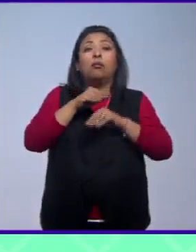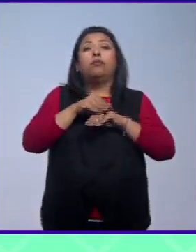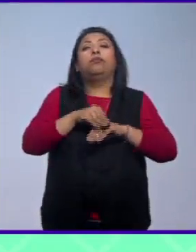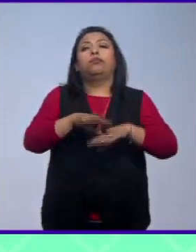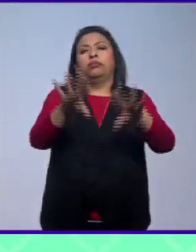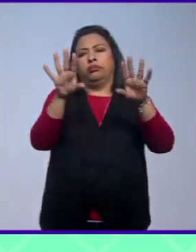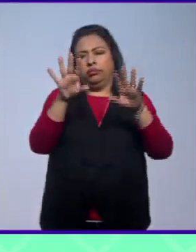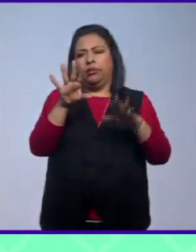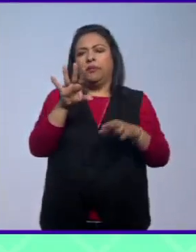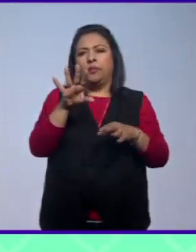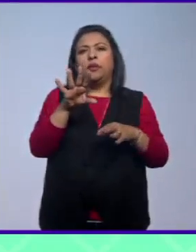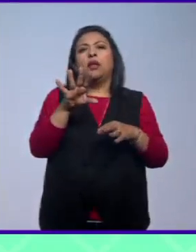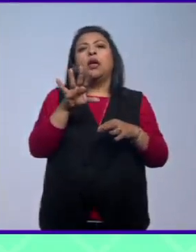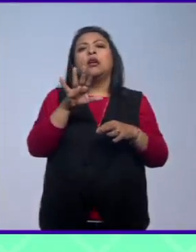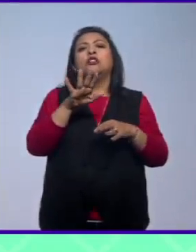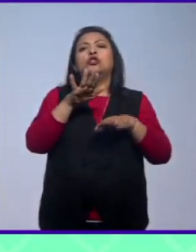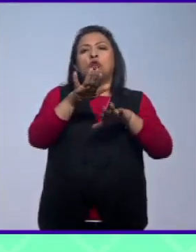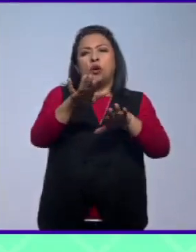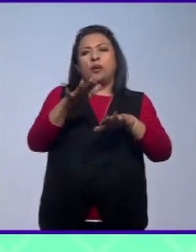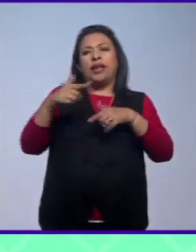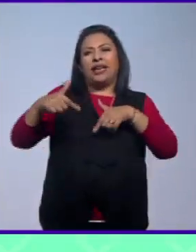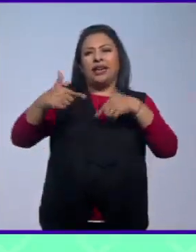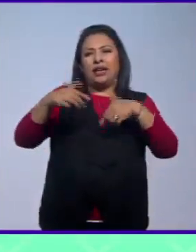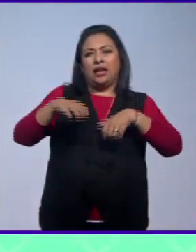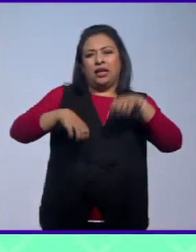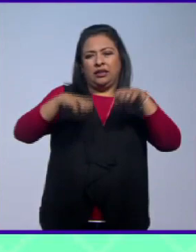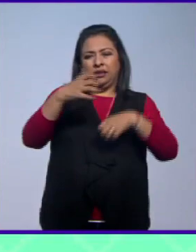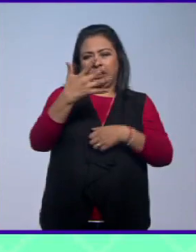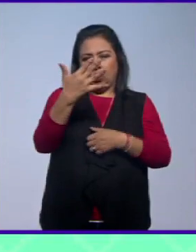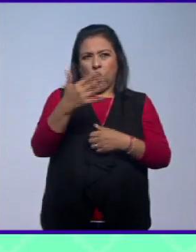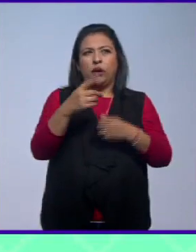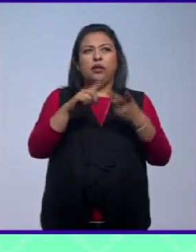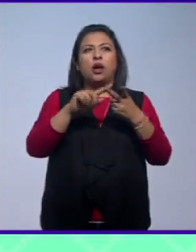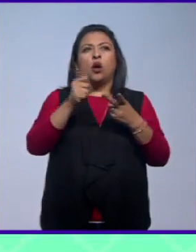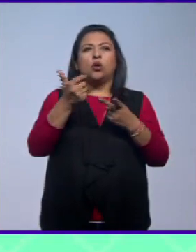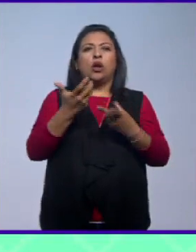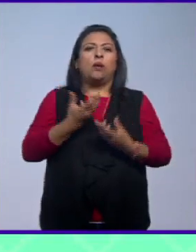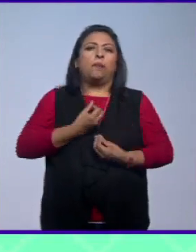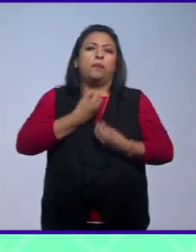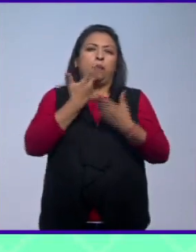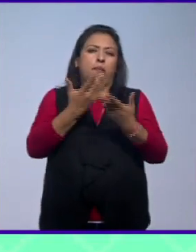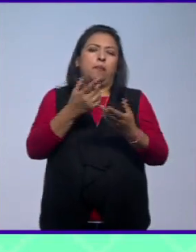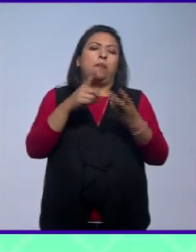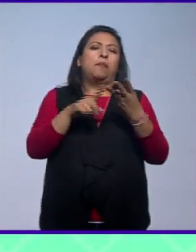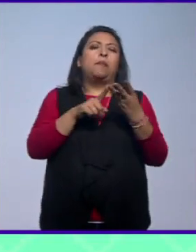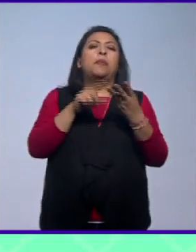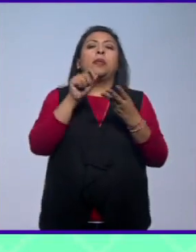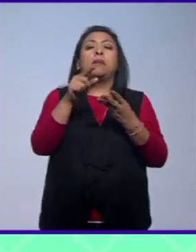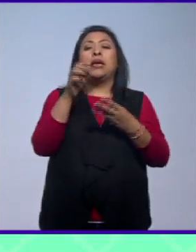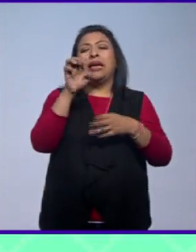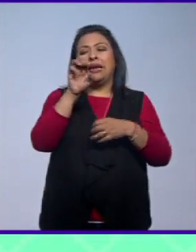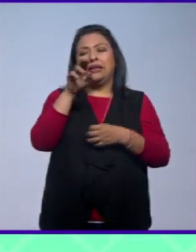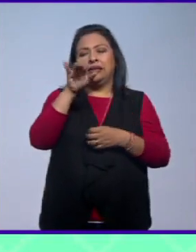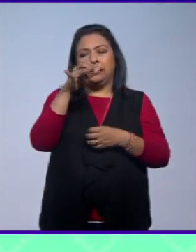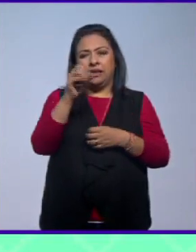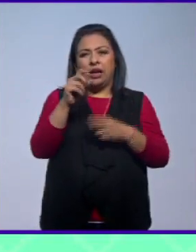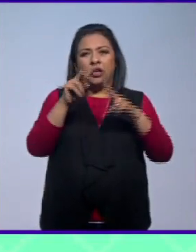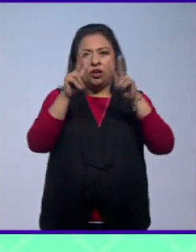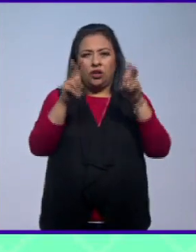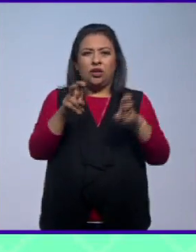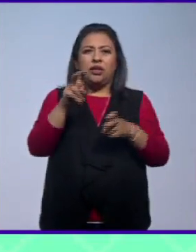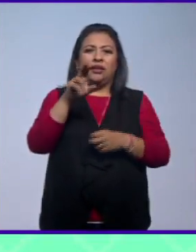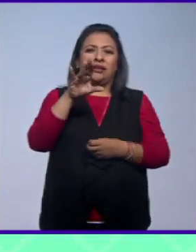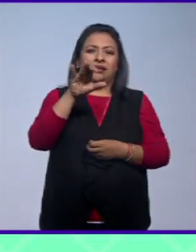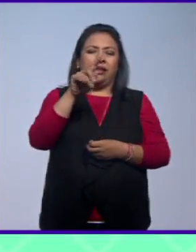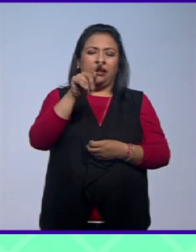antologías que tienen que ver con la generación de los 50 tenemos la colección de poesía Mester de Junglaría la colección de ensayo que se llama La Zeta del